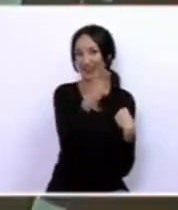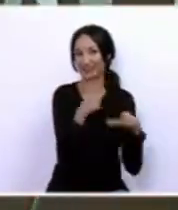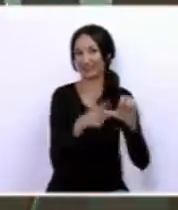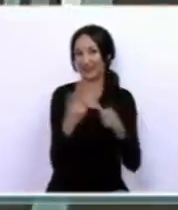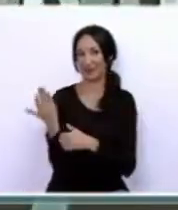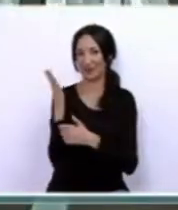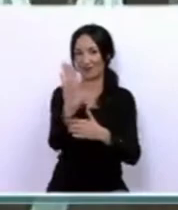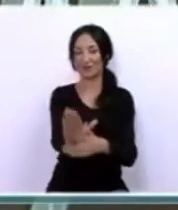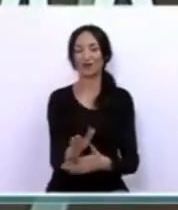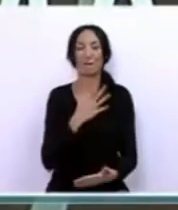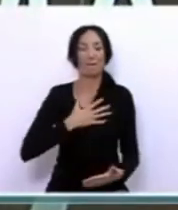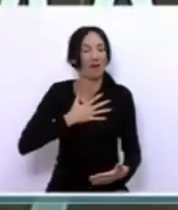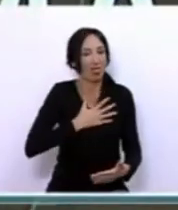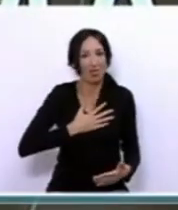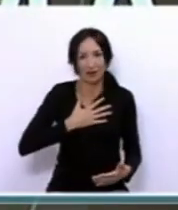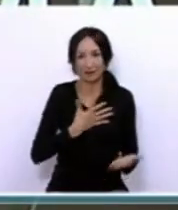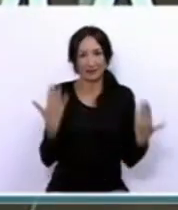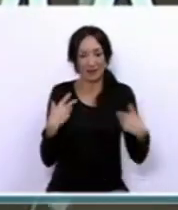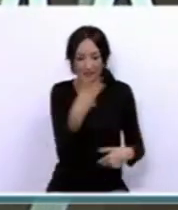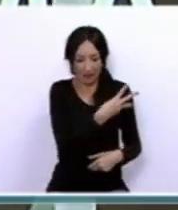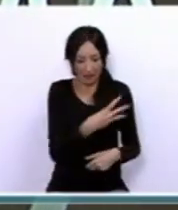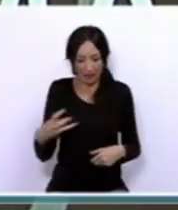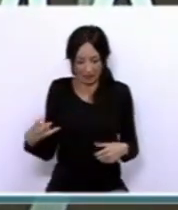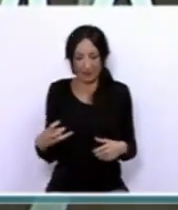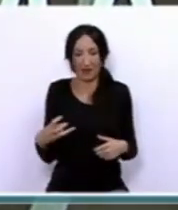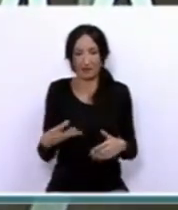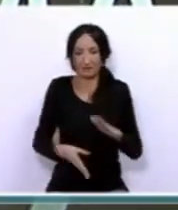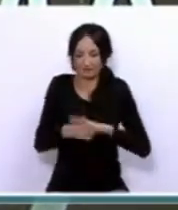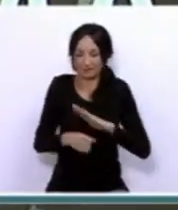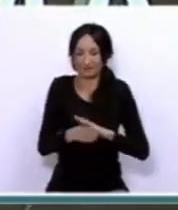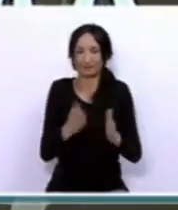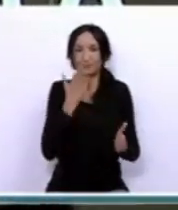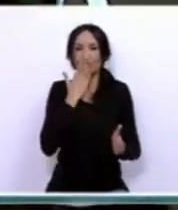Es un placer, vamos a por la tercera semana, seguimos.